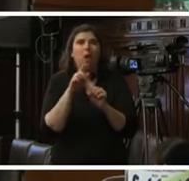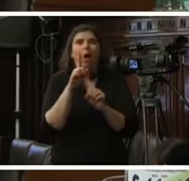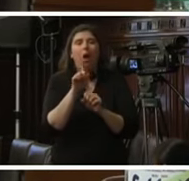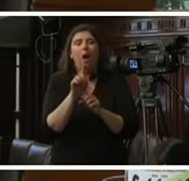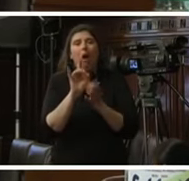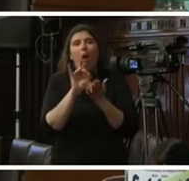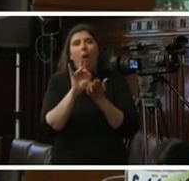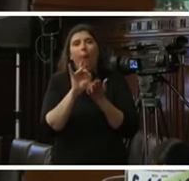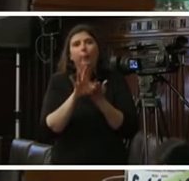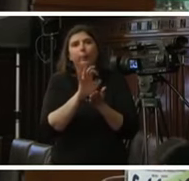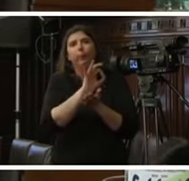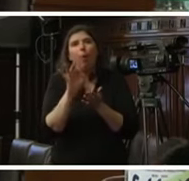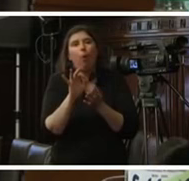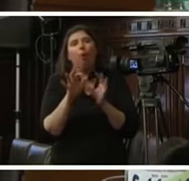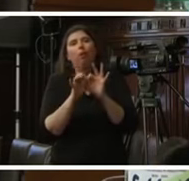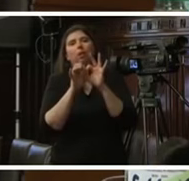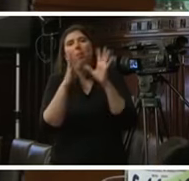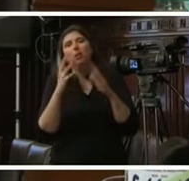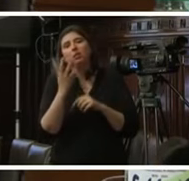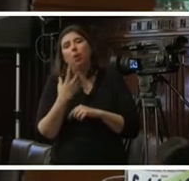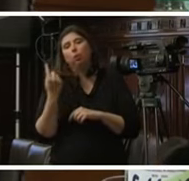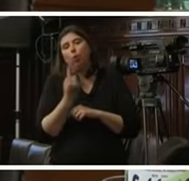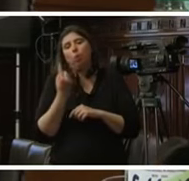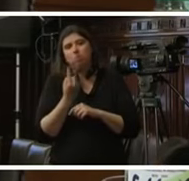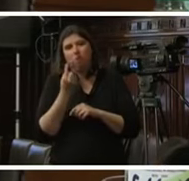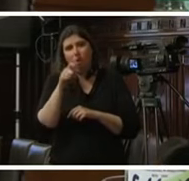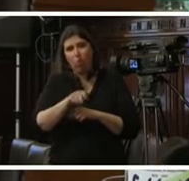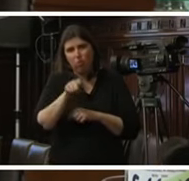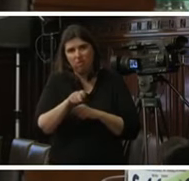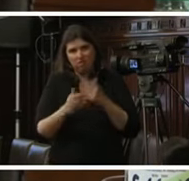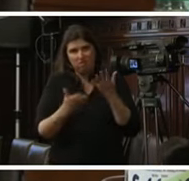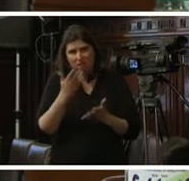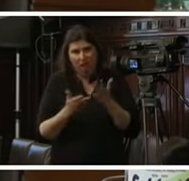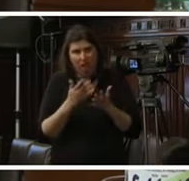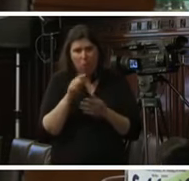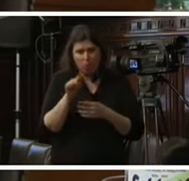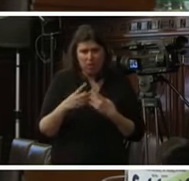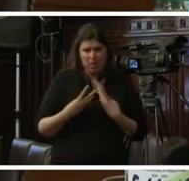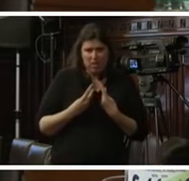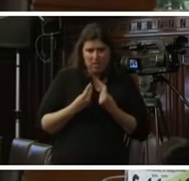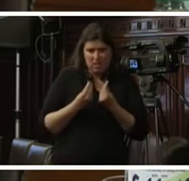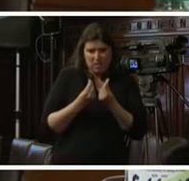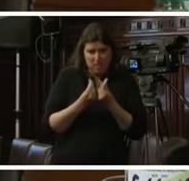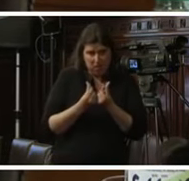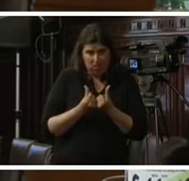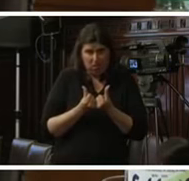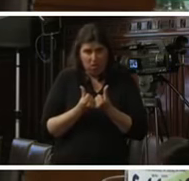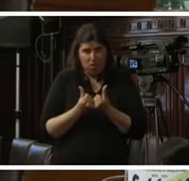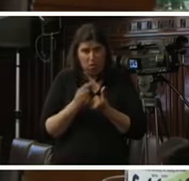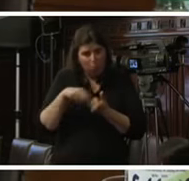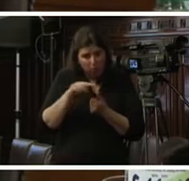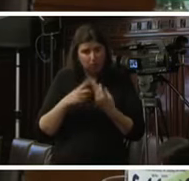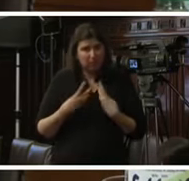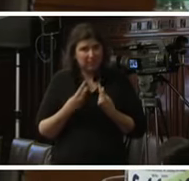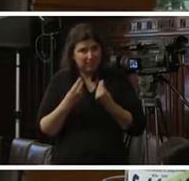de independencia y autonomía judicial y si ustedes han sentido de alguna manera que